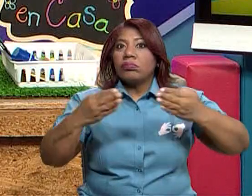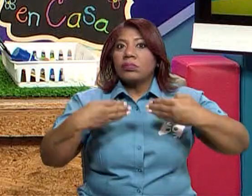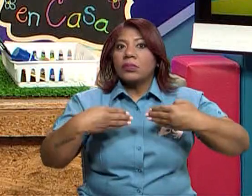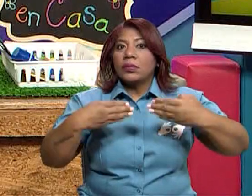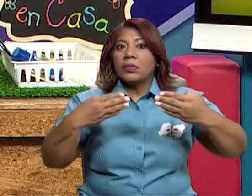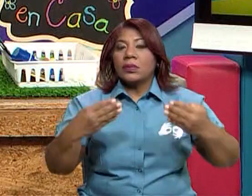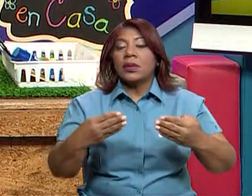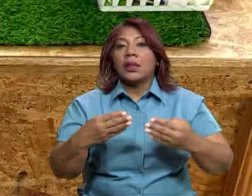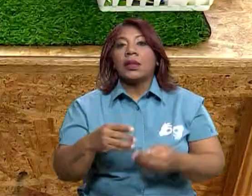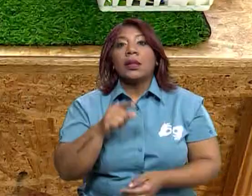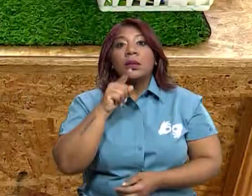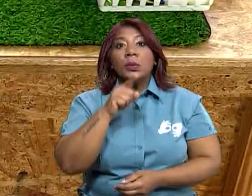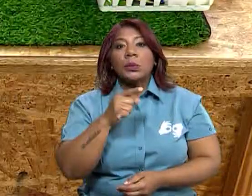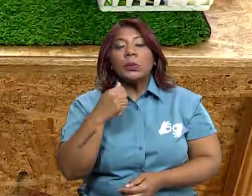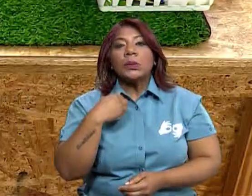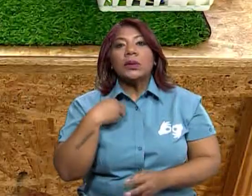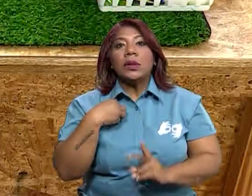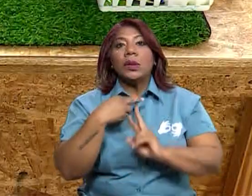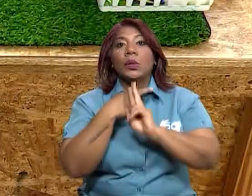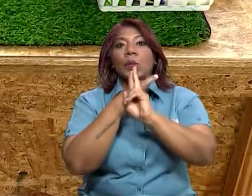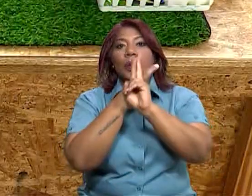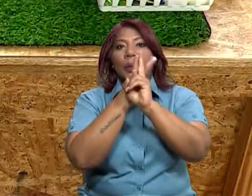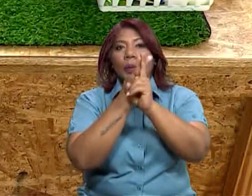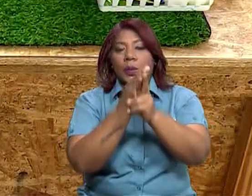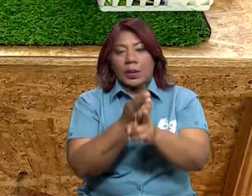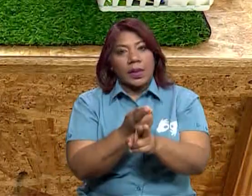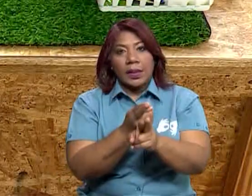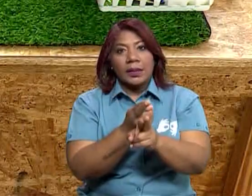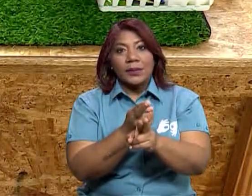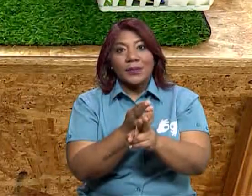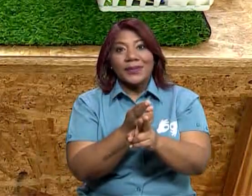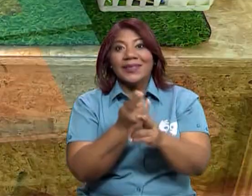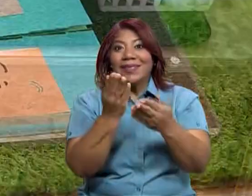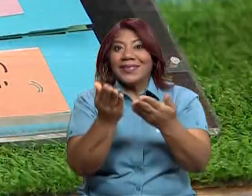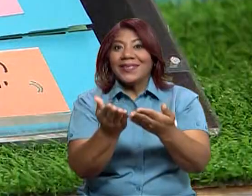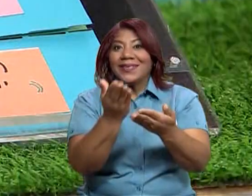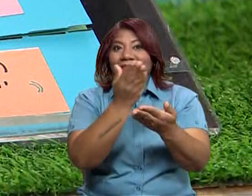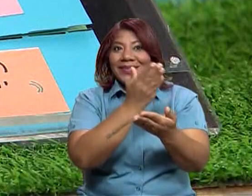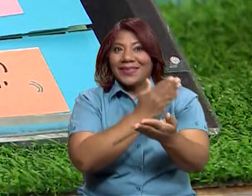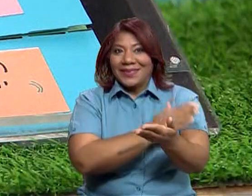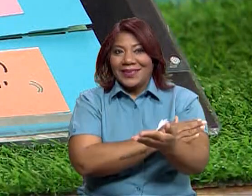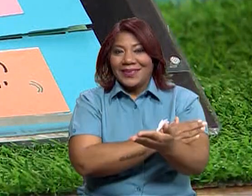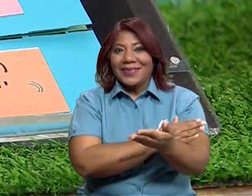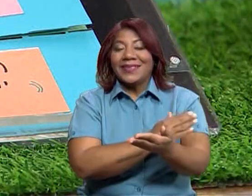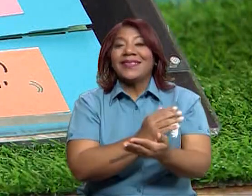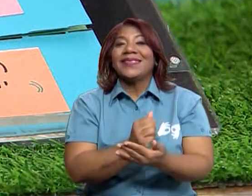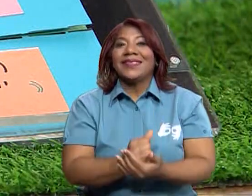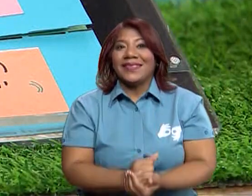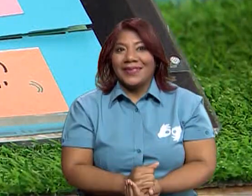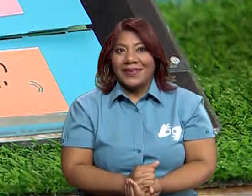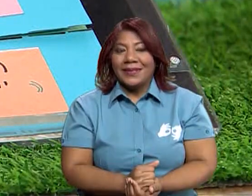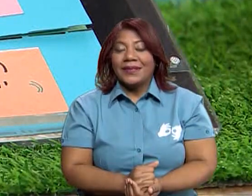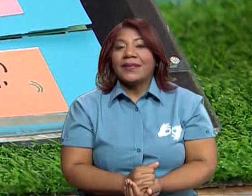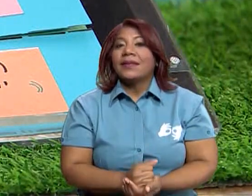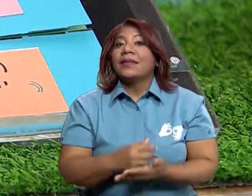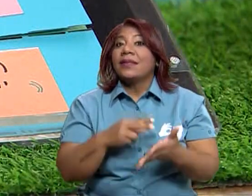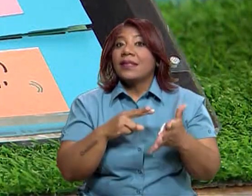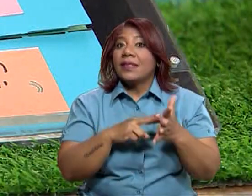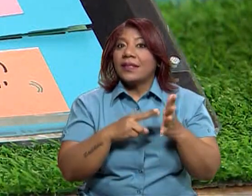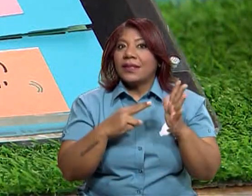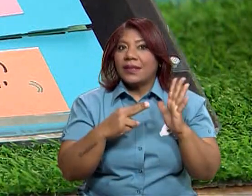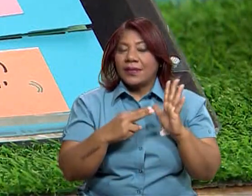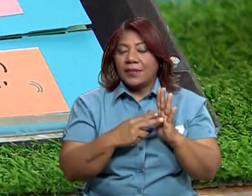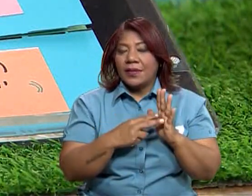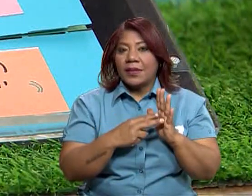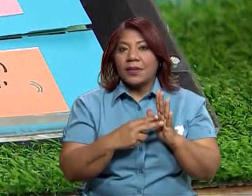cada uno, si te das cuenta, tiene su respuesta en la parte interna. ¿Qué significa promundo y beneficio? Que es